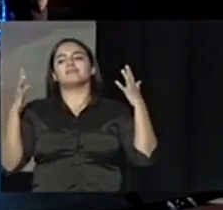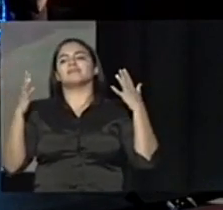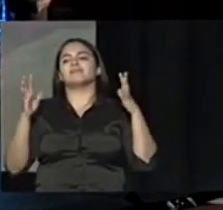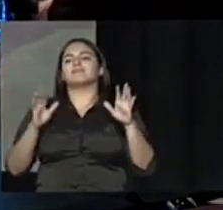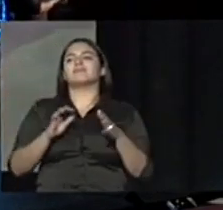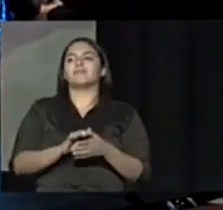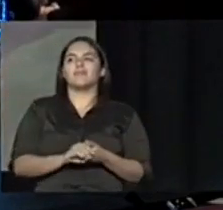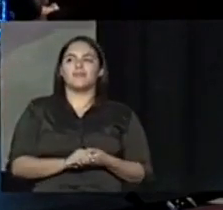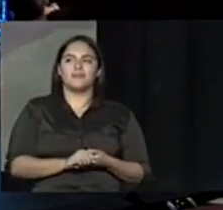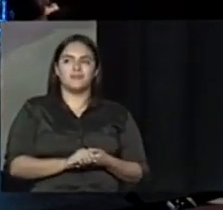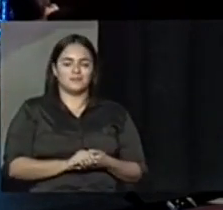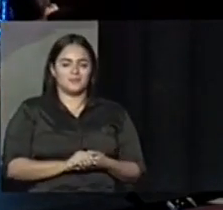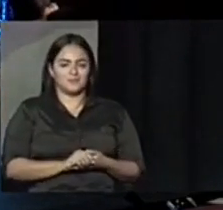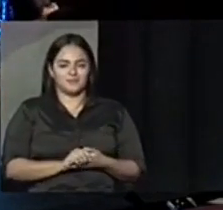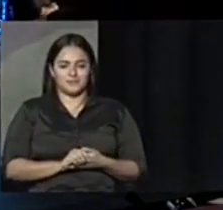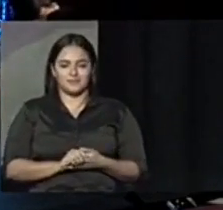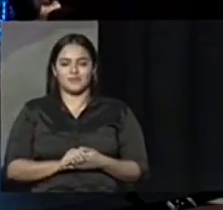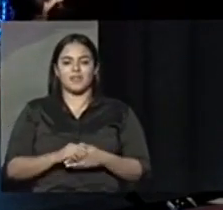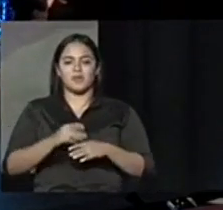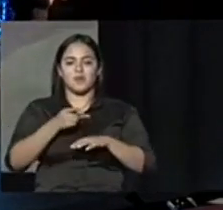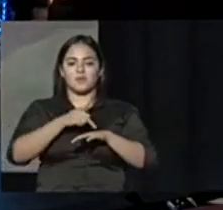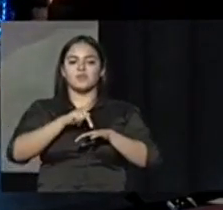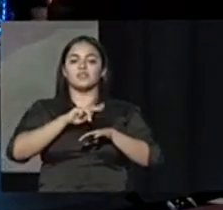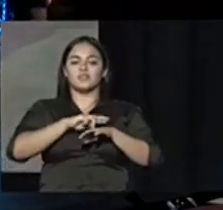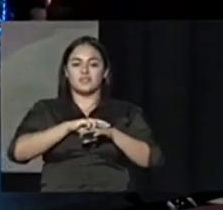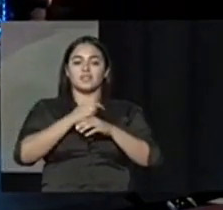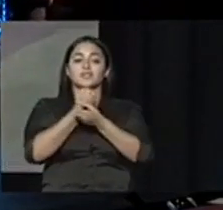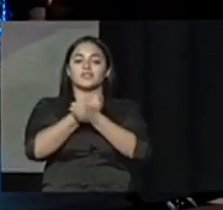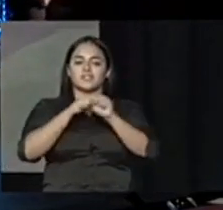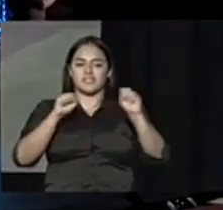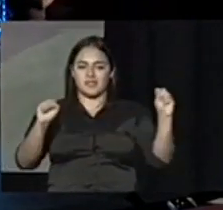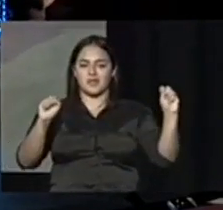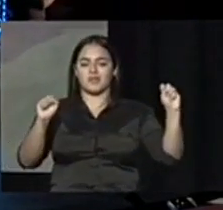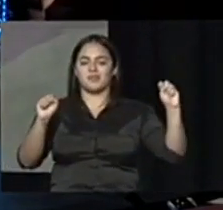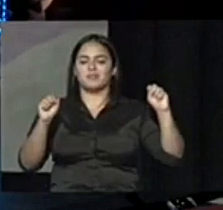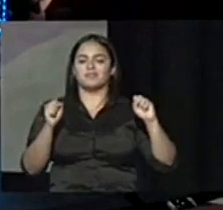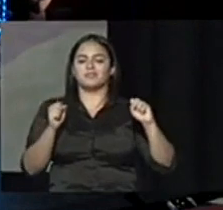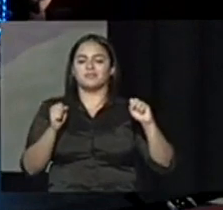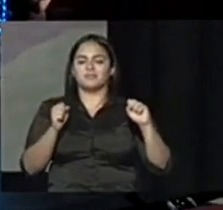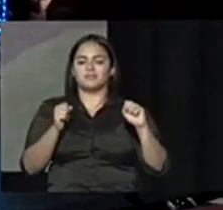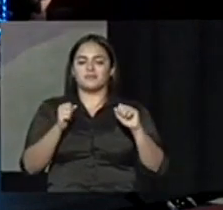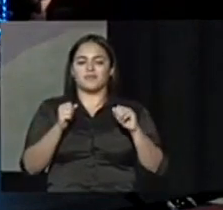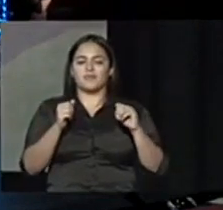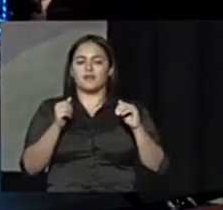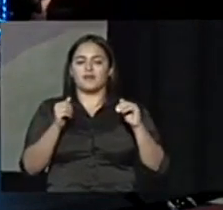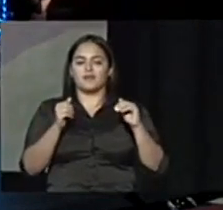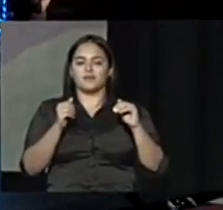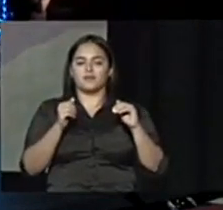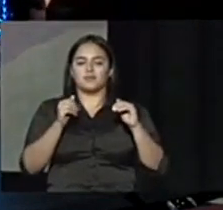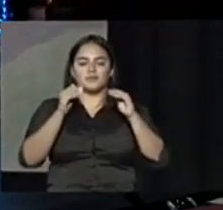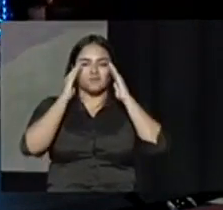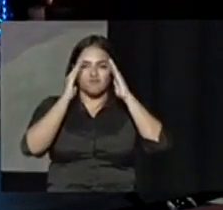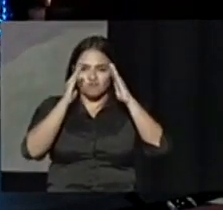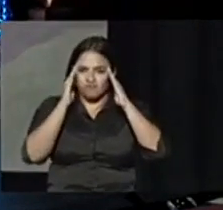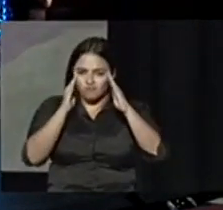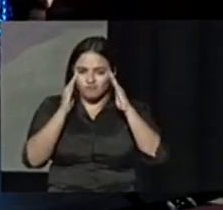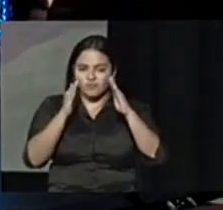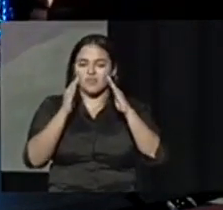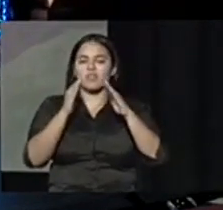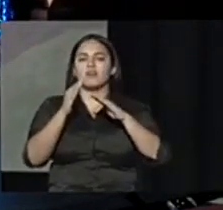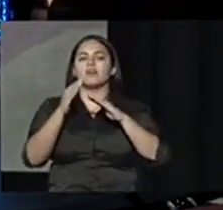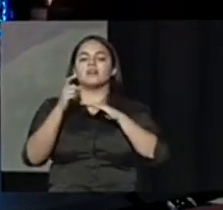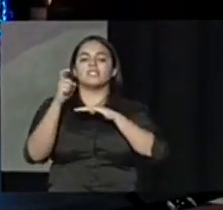asimismo en un puerto rico seguro no puede existir la impunidad por lo que tenemos que darle mayor prioridad al